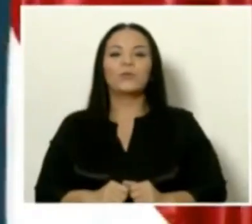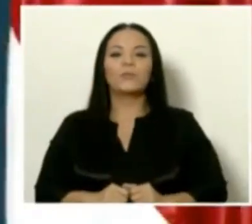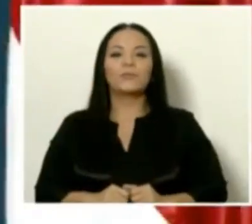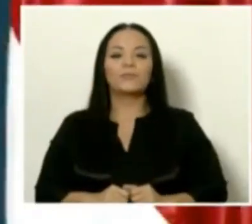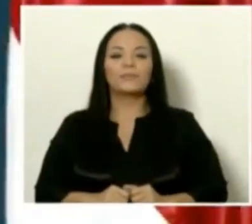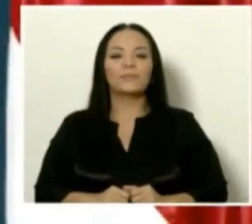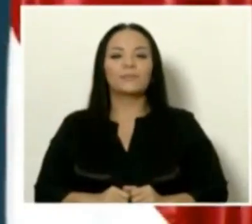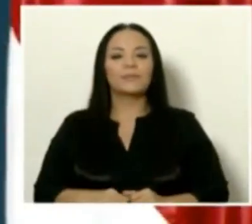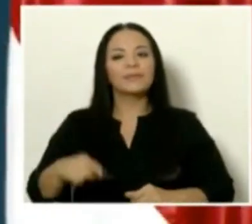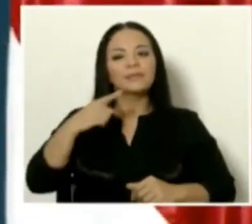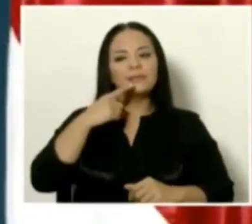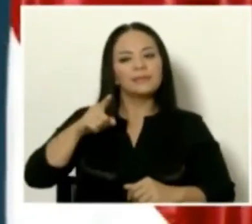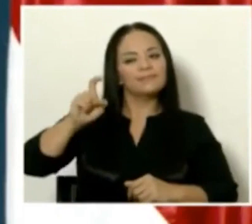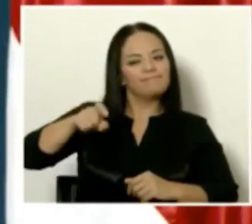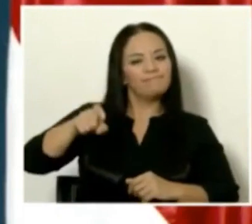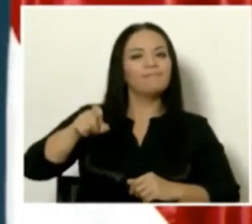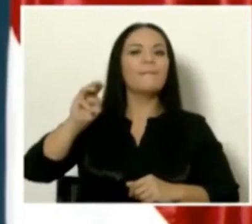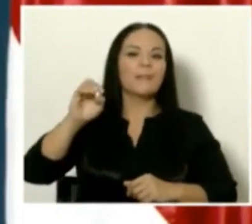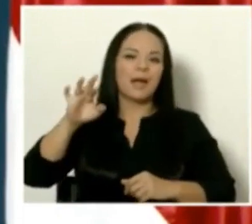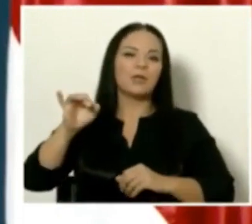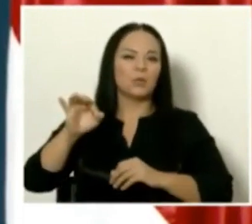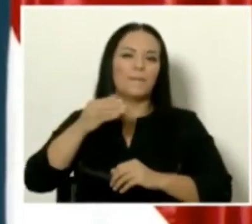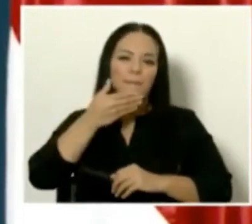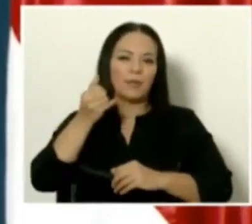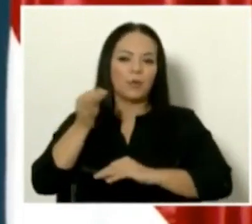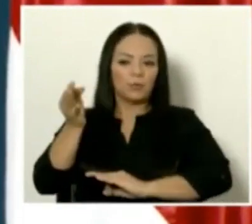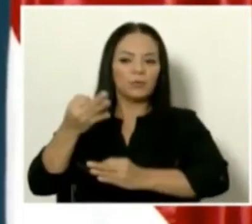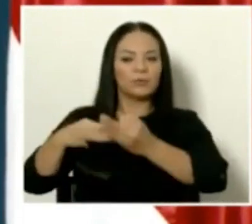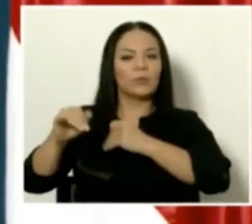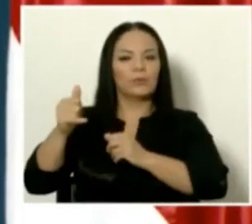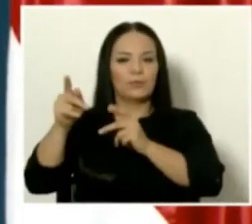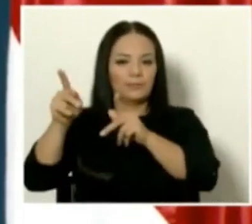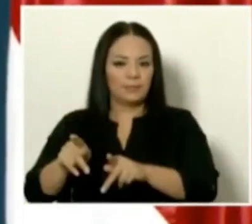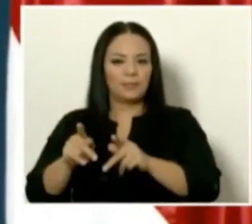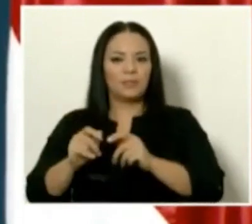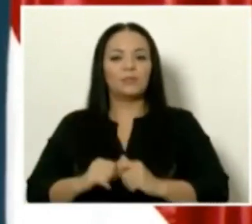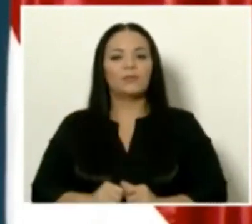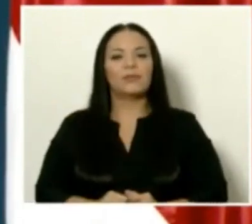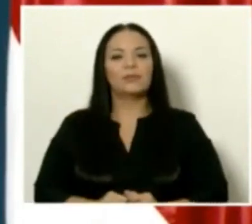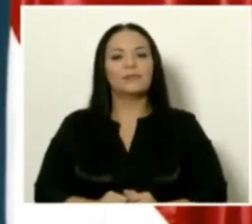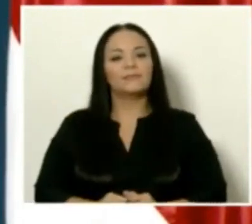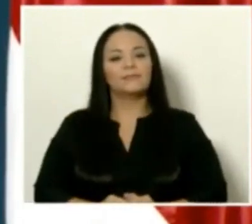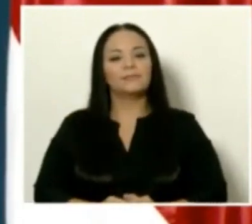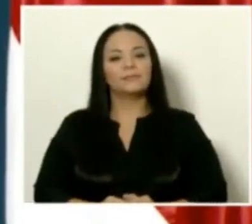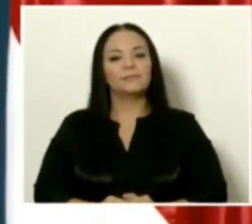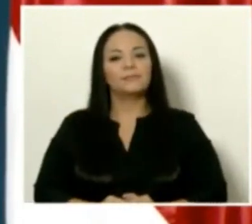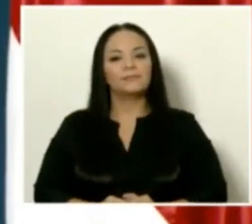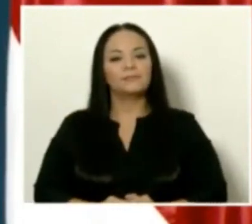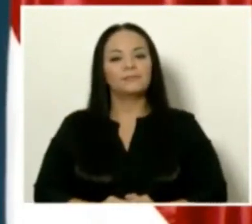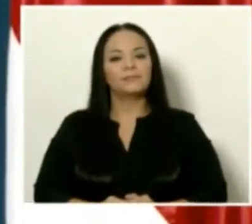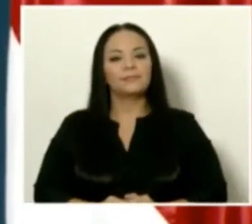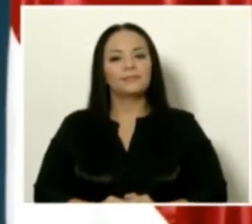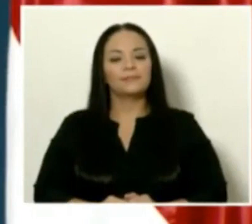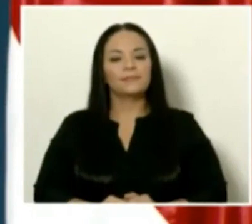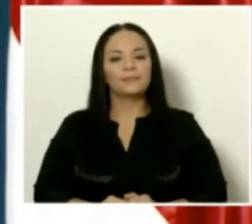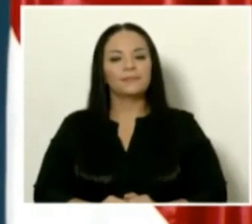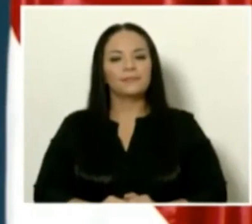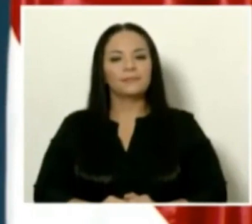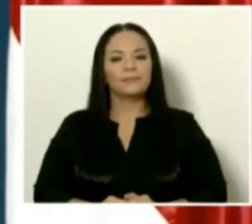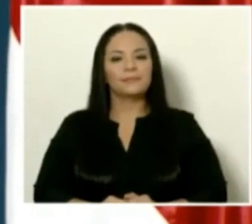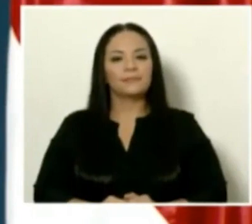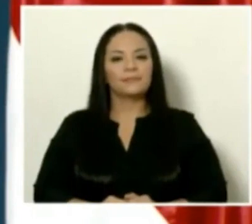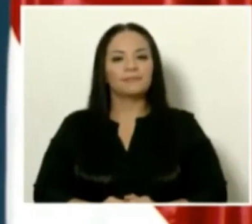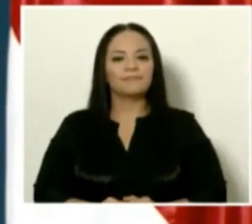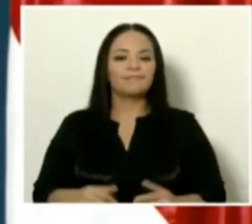necesidad de reemplazar a don Mario debido a que no estamos